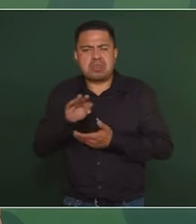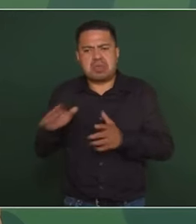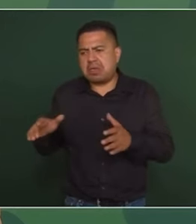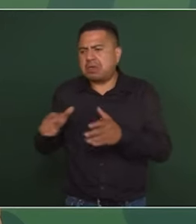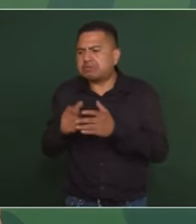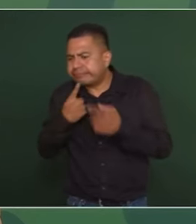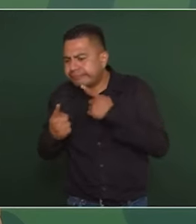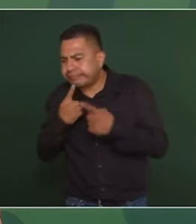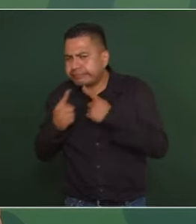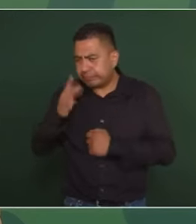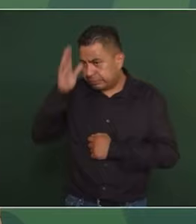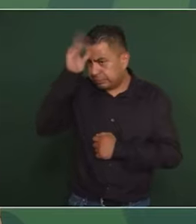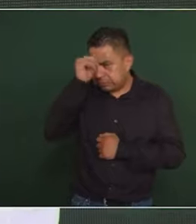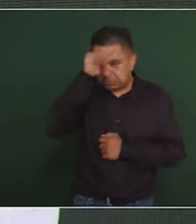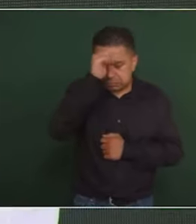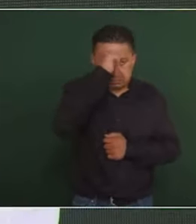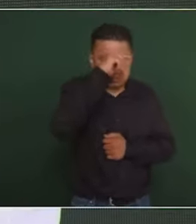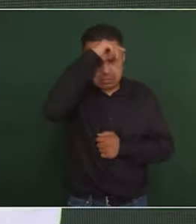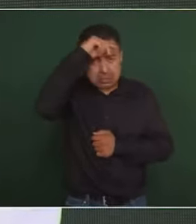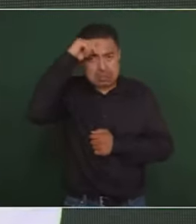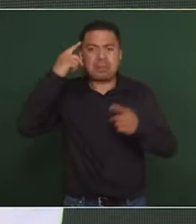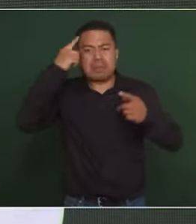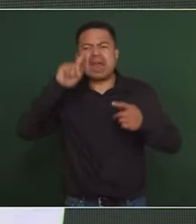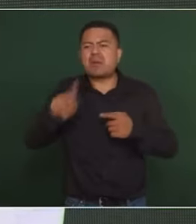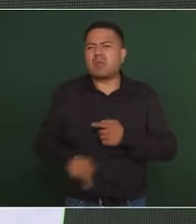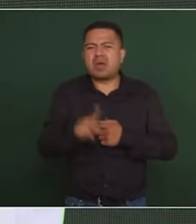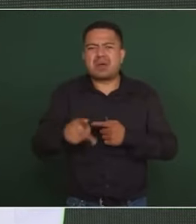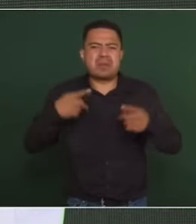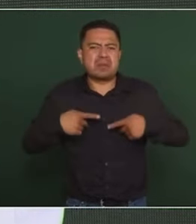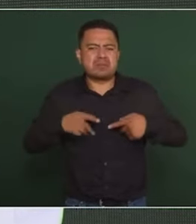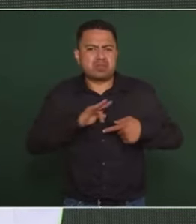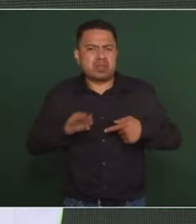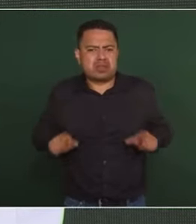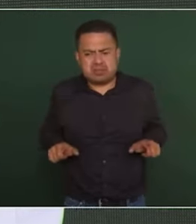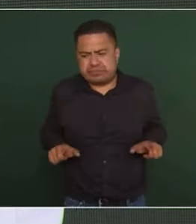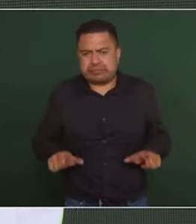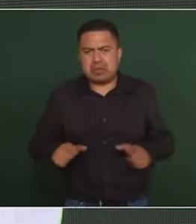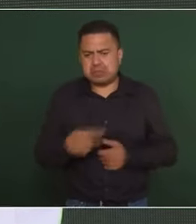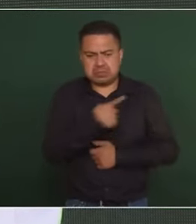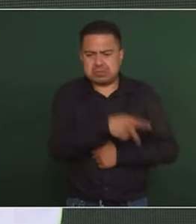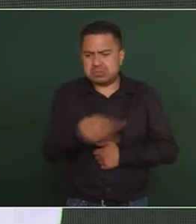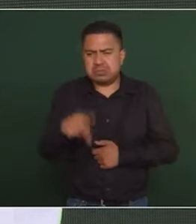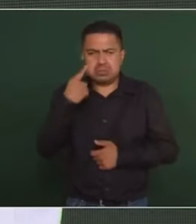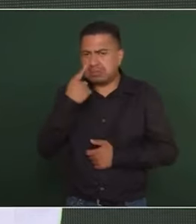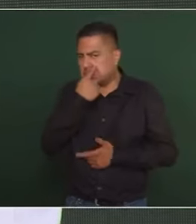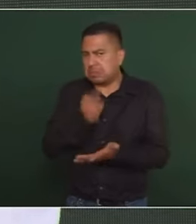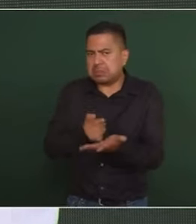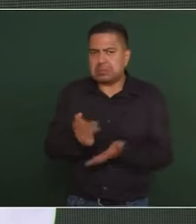y a tener sus autodefensas, sus cuerpos de autodefensas.